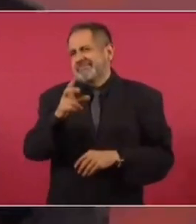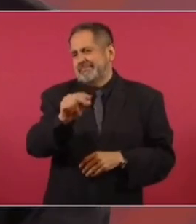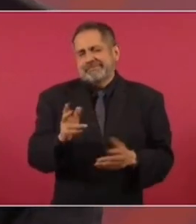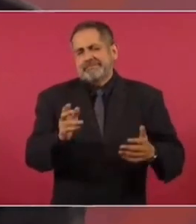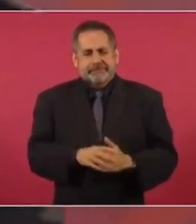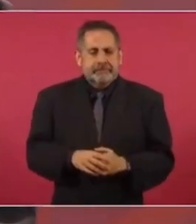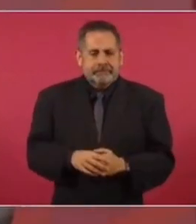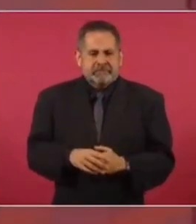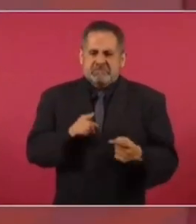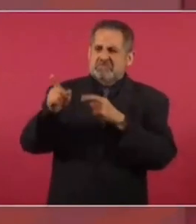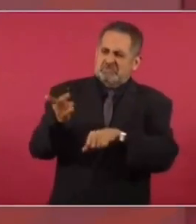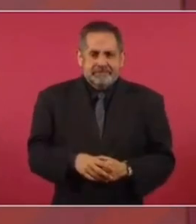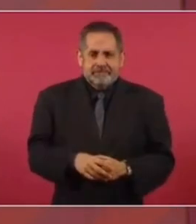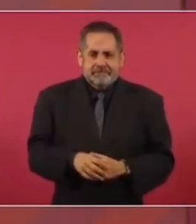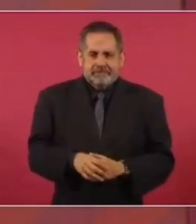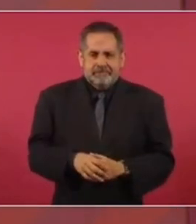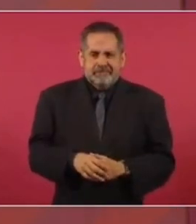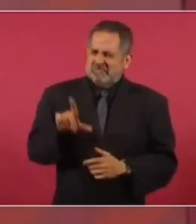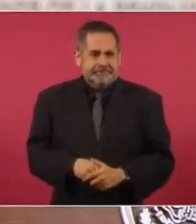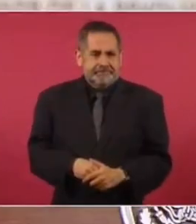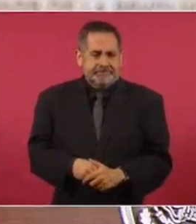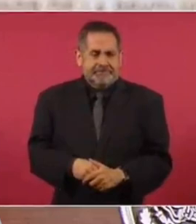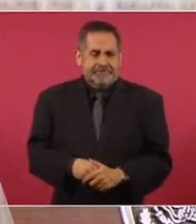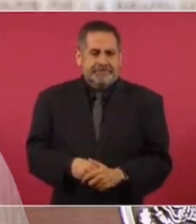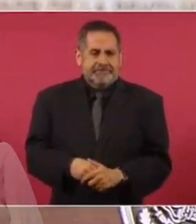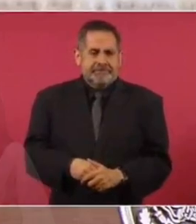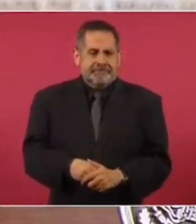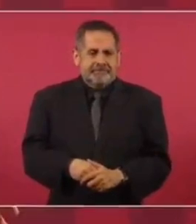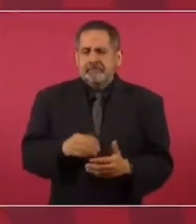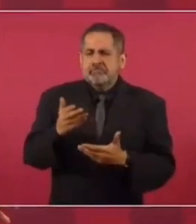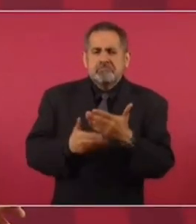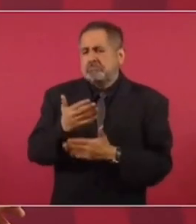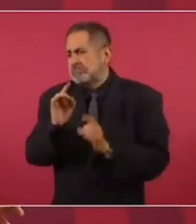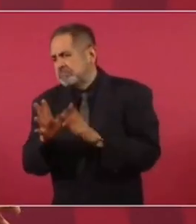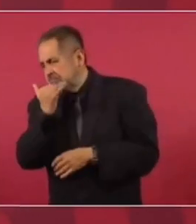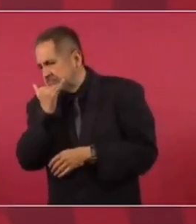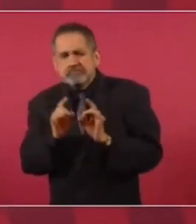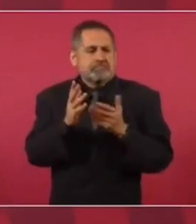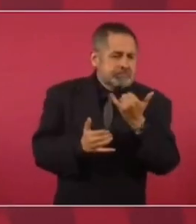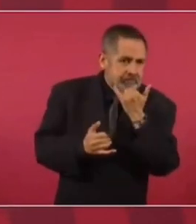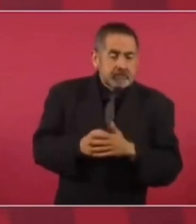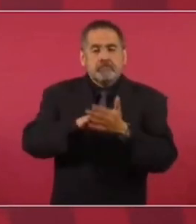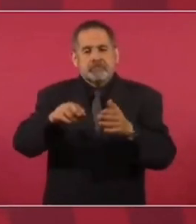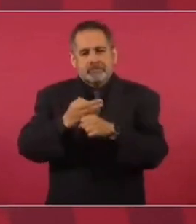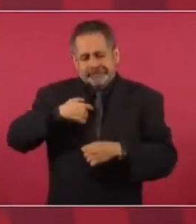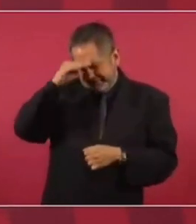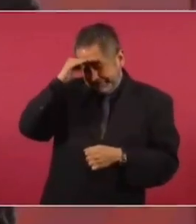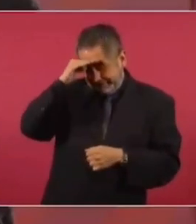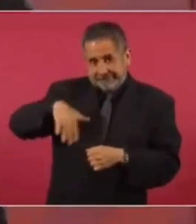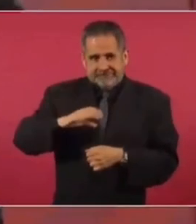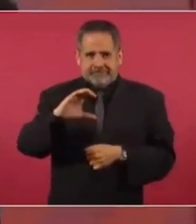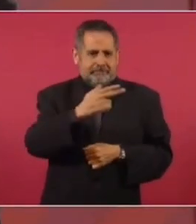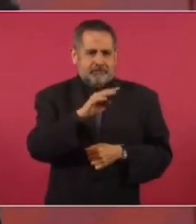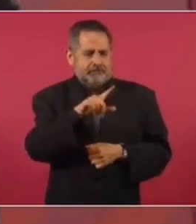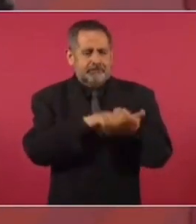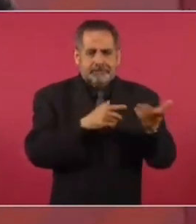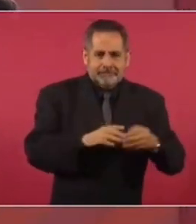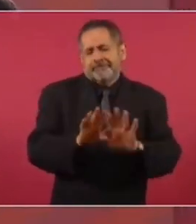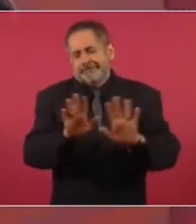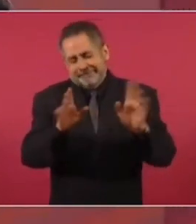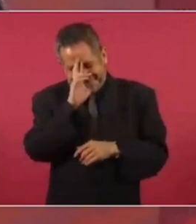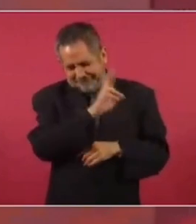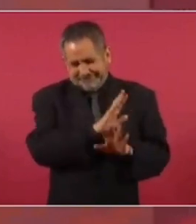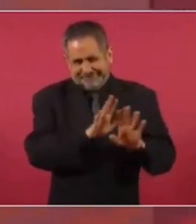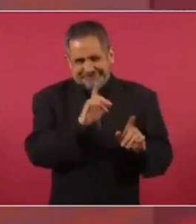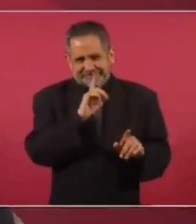en el insulto, el agravio, la humillación y ofrecer disculpas, porque hay veces, por ejemplo, ahorita me quedé pensando en Chumel, ya,